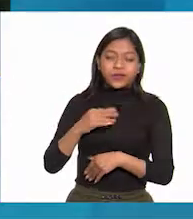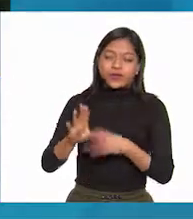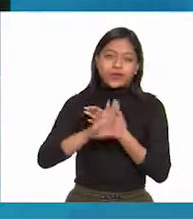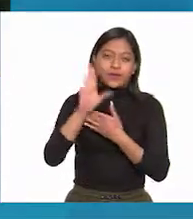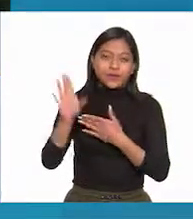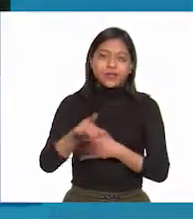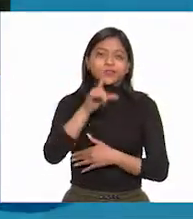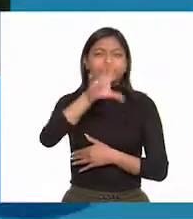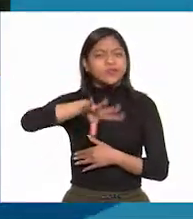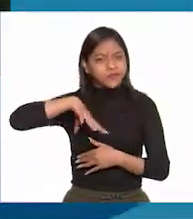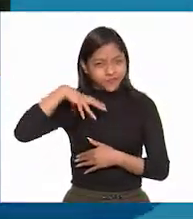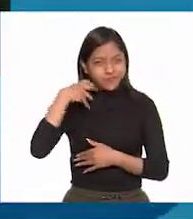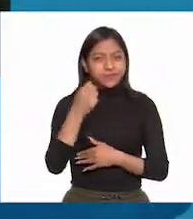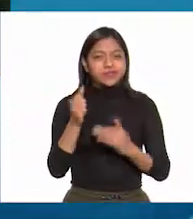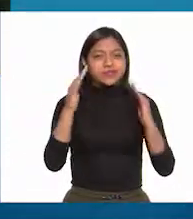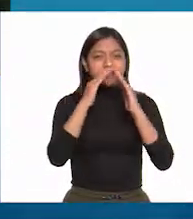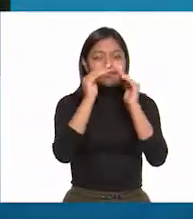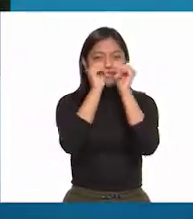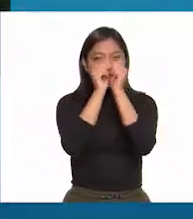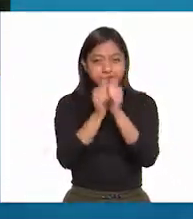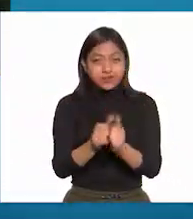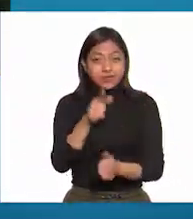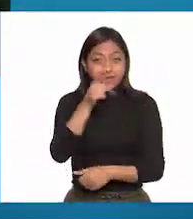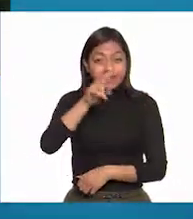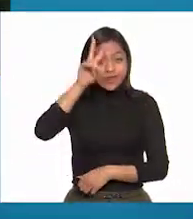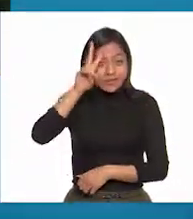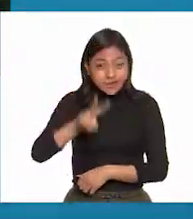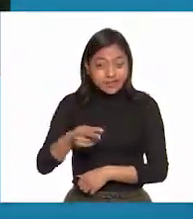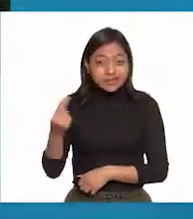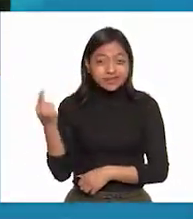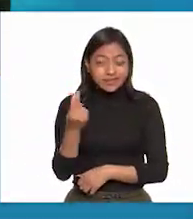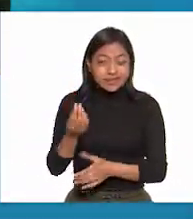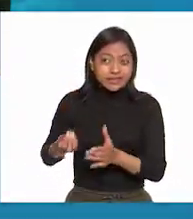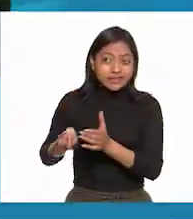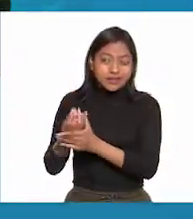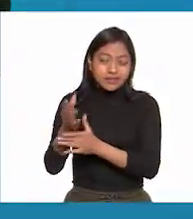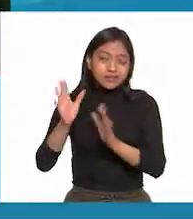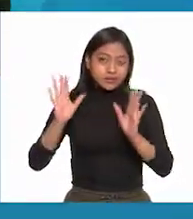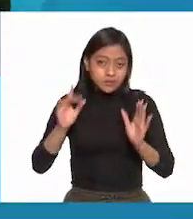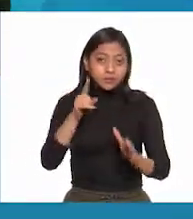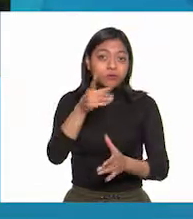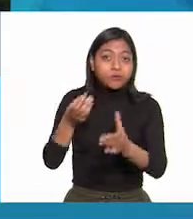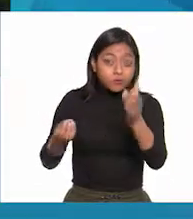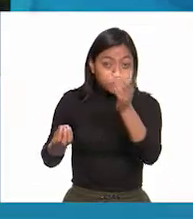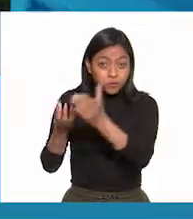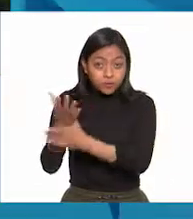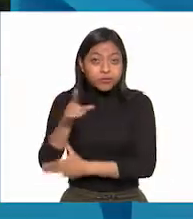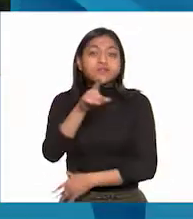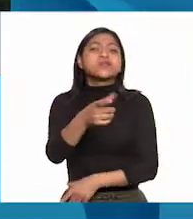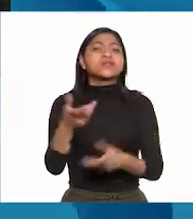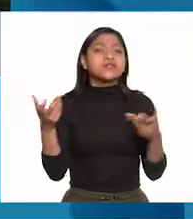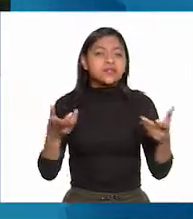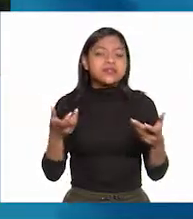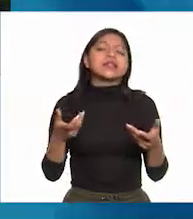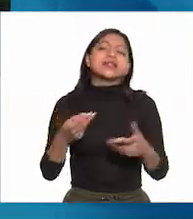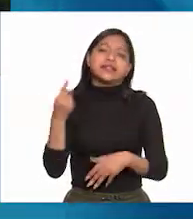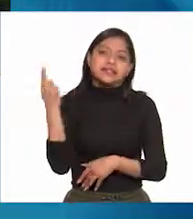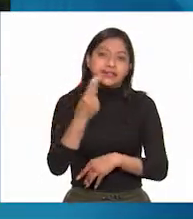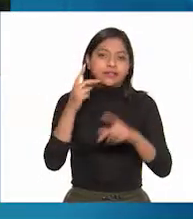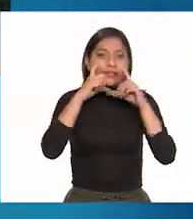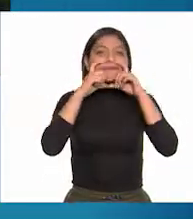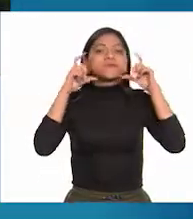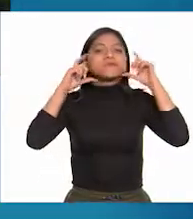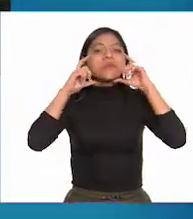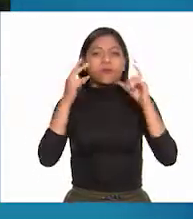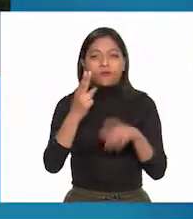Trata de no salir de casa a menos que sea muy necesario. Si lo haces, utiliza